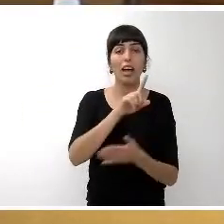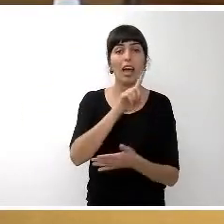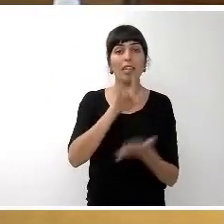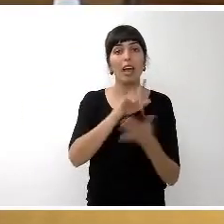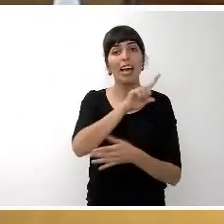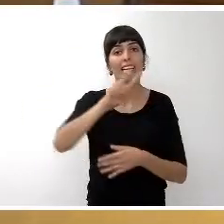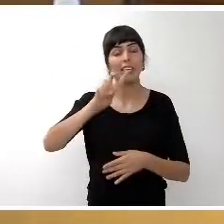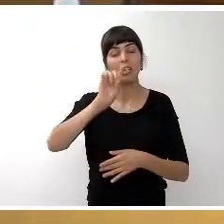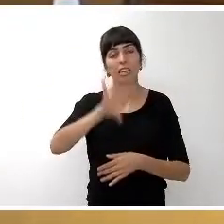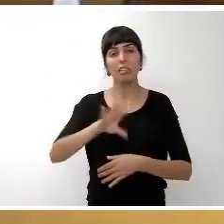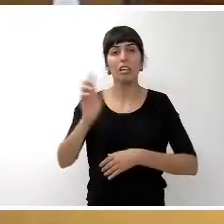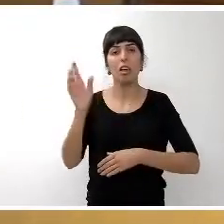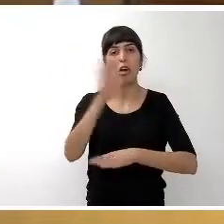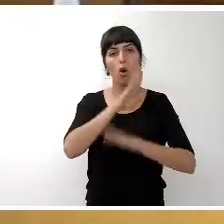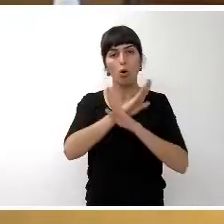Se aprueba.